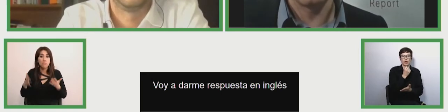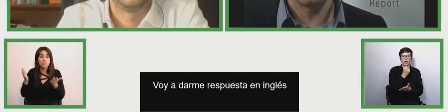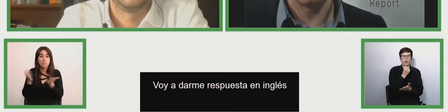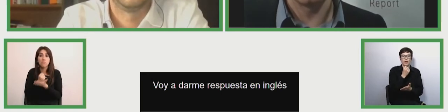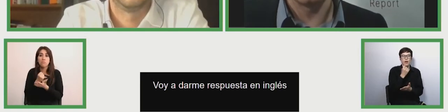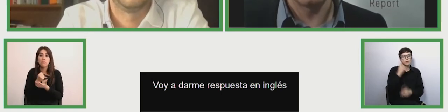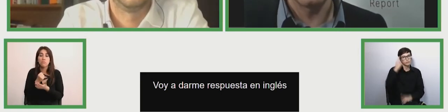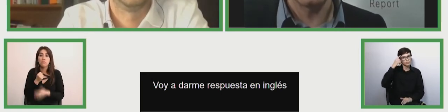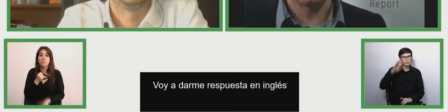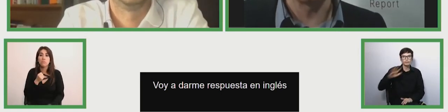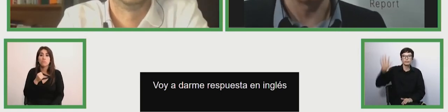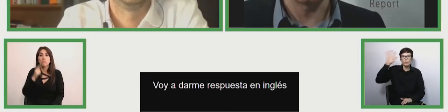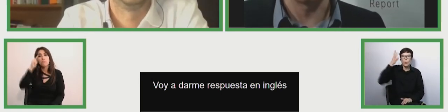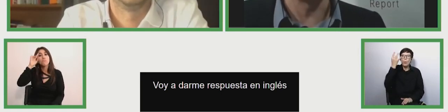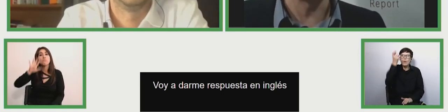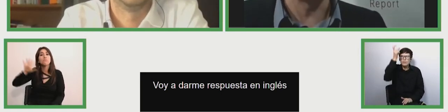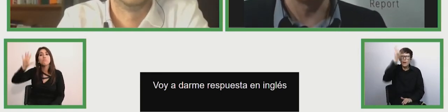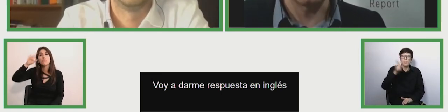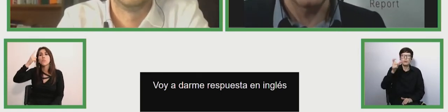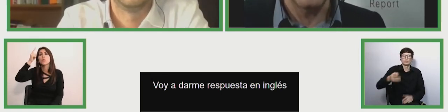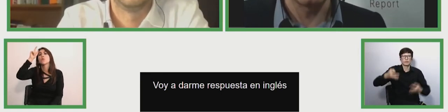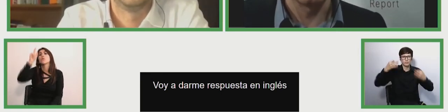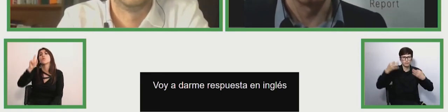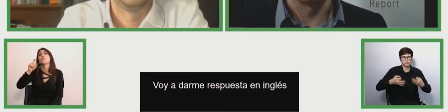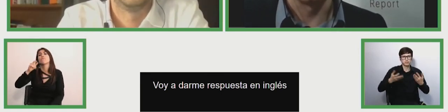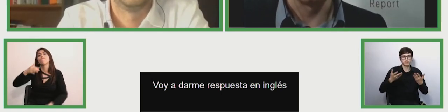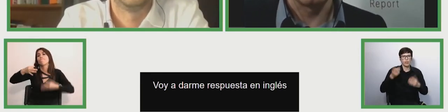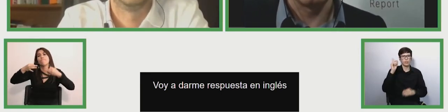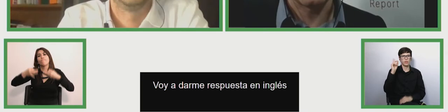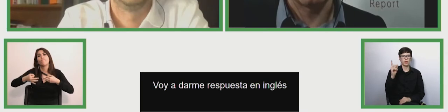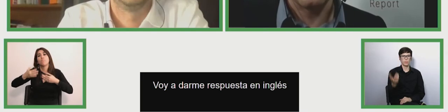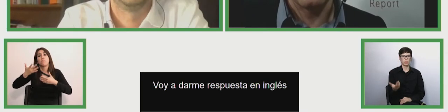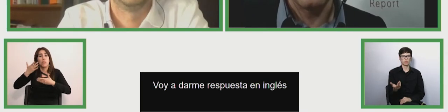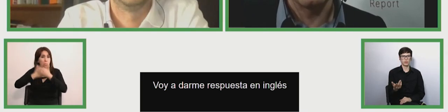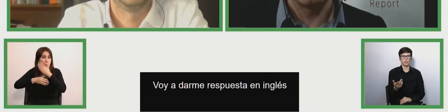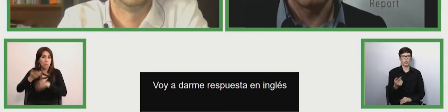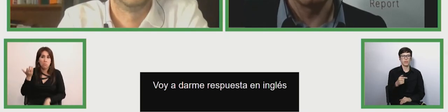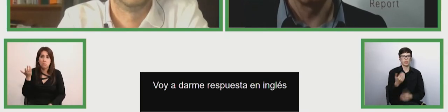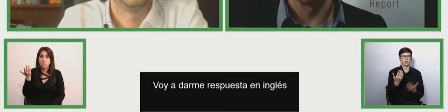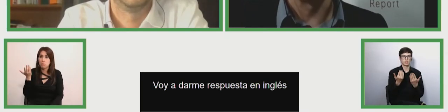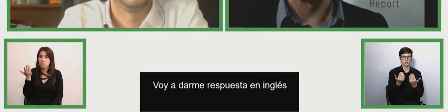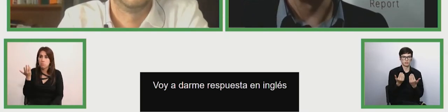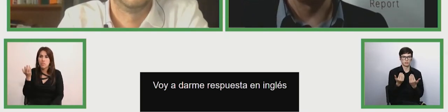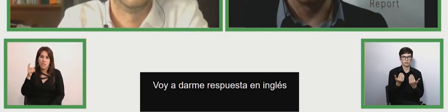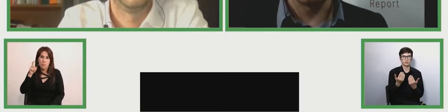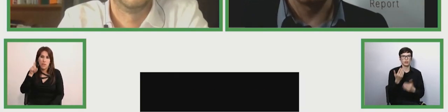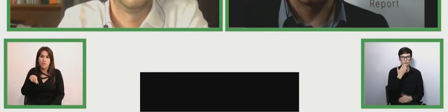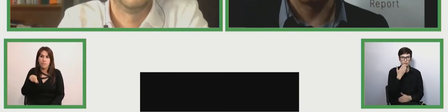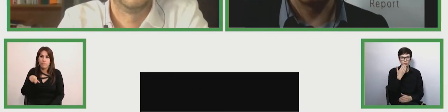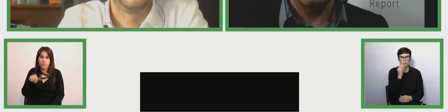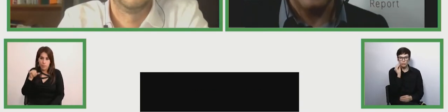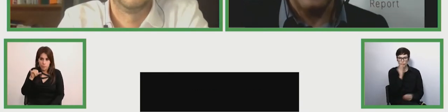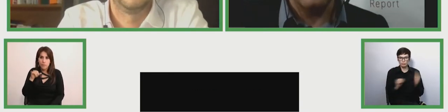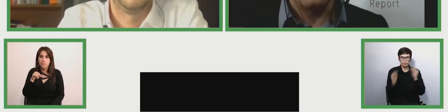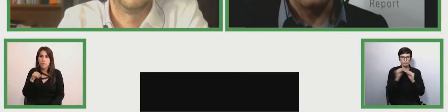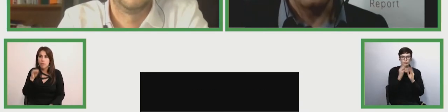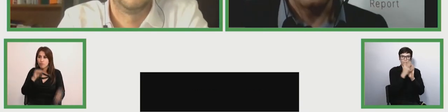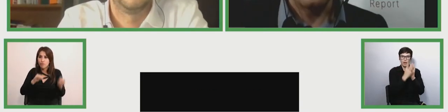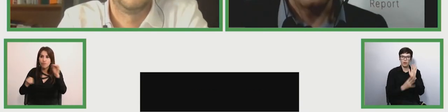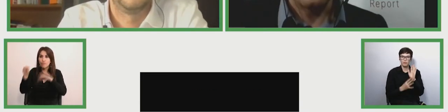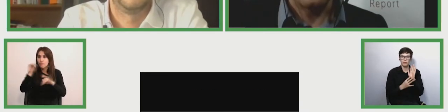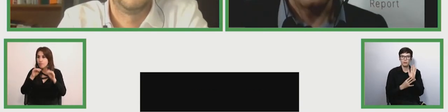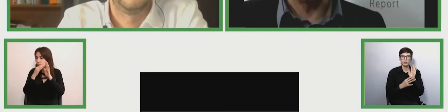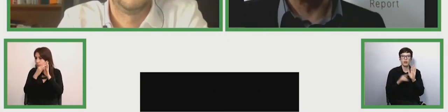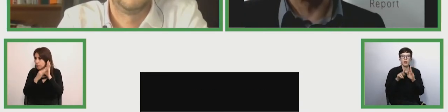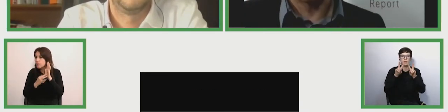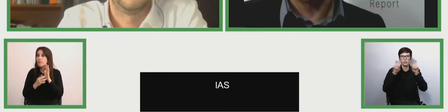imagen precisa de la situación de la discapacidad y desagregar las características con respecto a